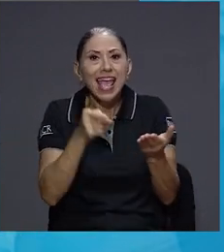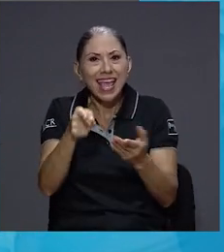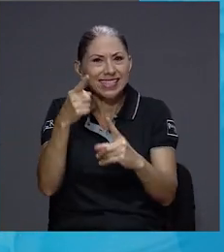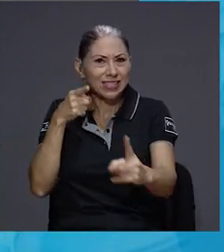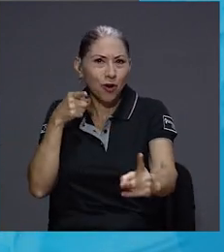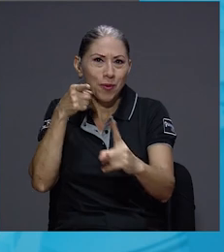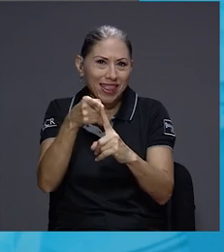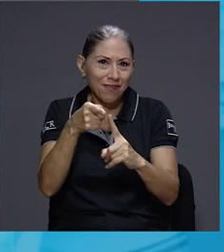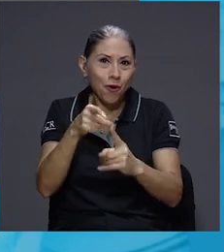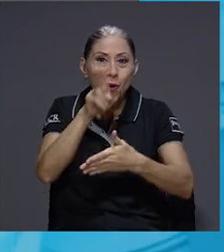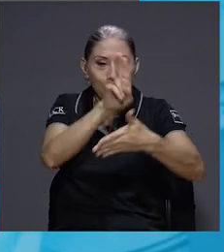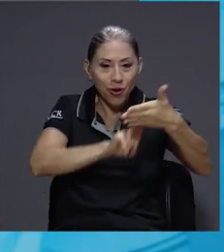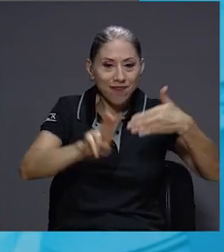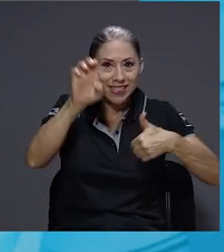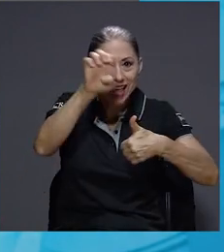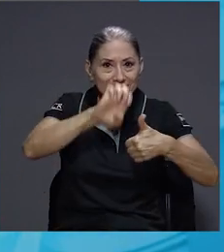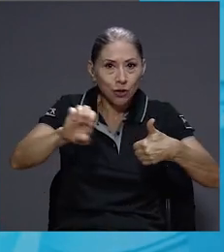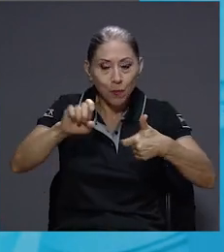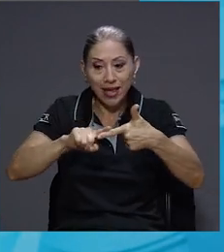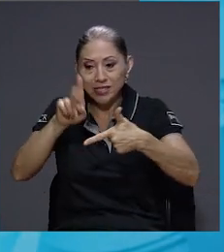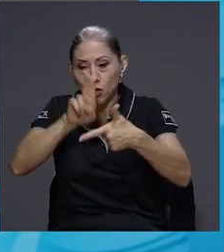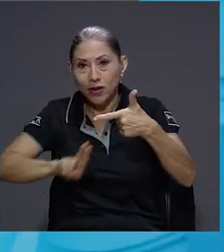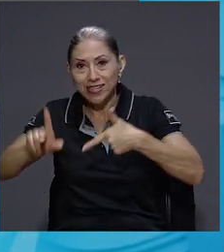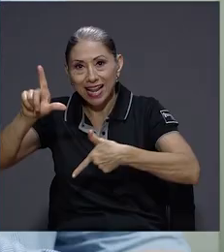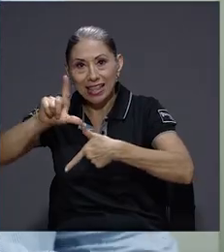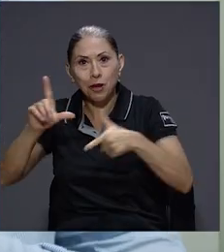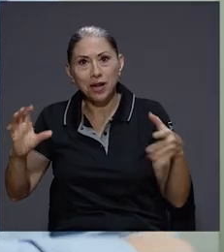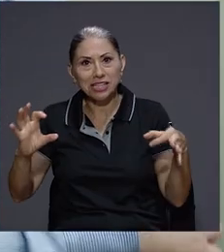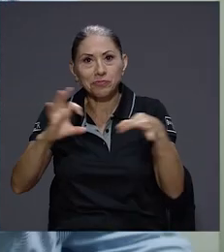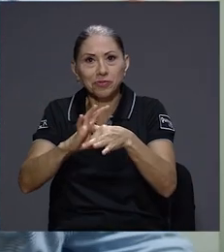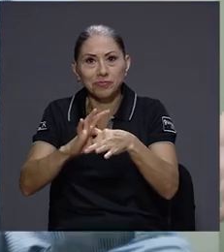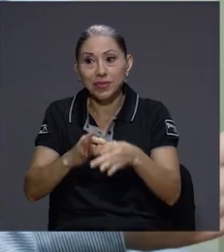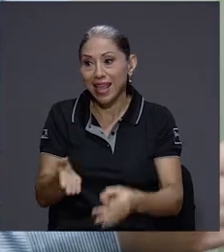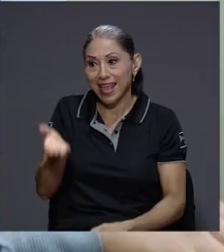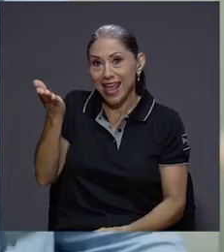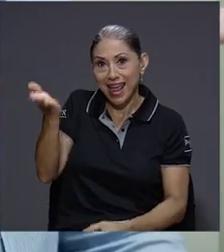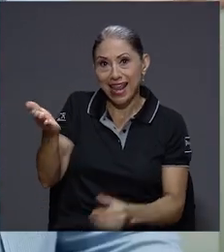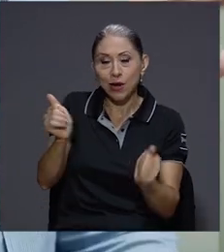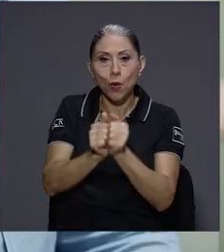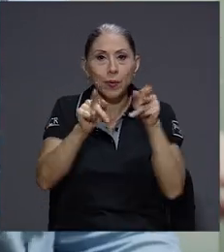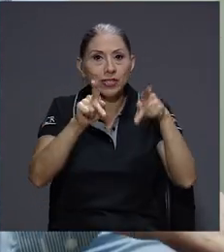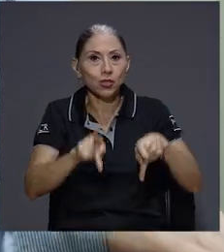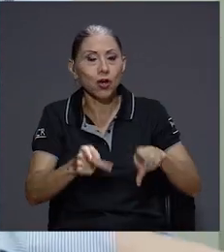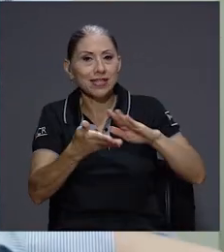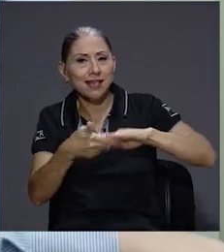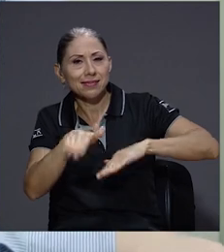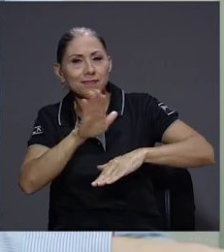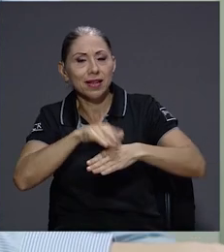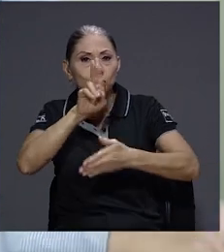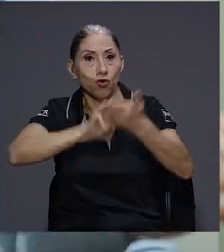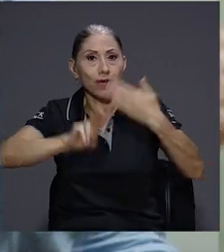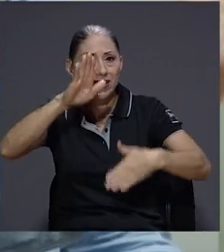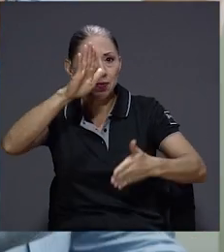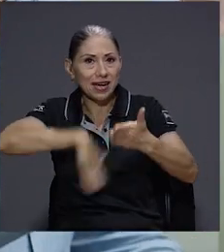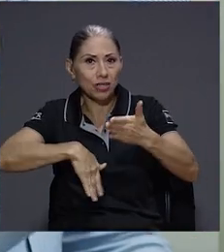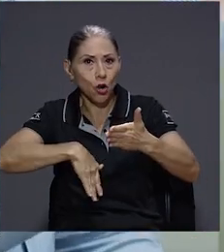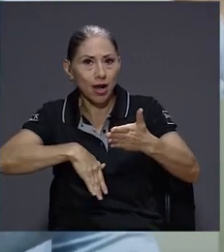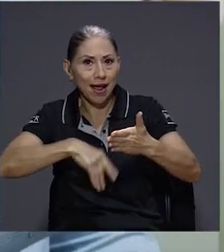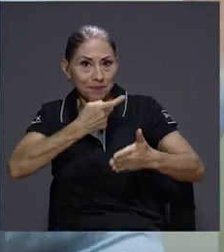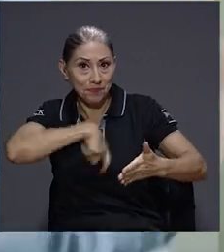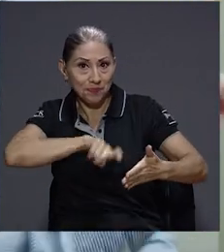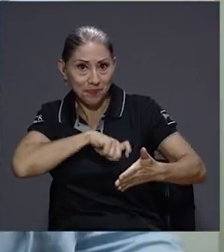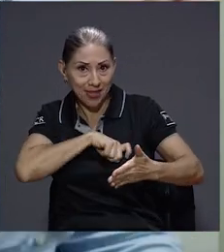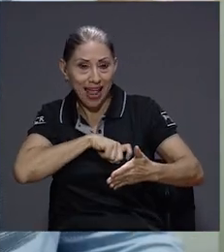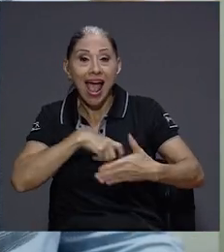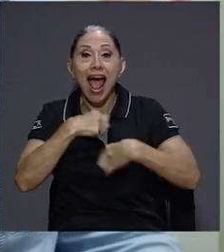investigación entre universidades europeas y universidades latinoamericanas. Zamora, junto a expertos de la Universidad de Barcelona, llevará a cabo un